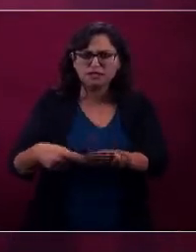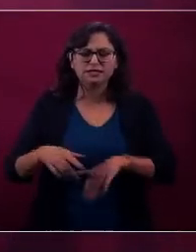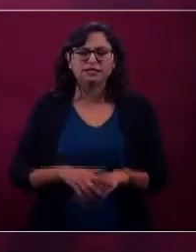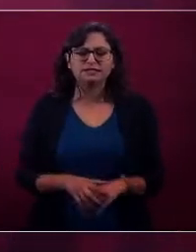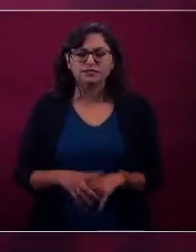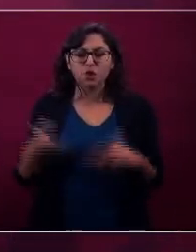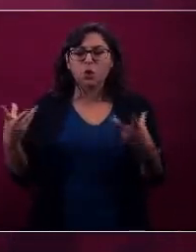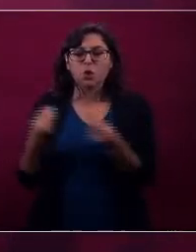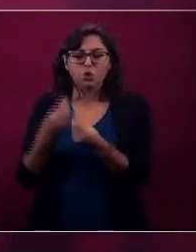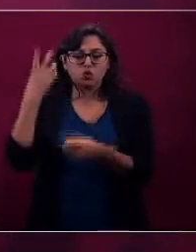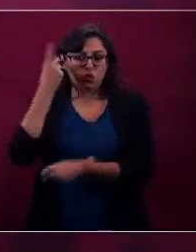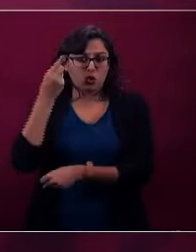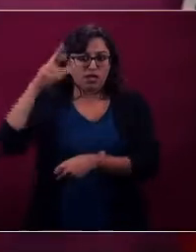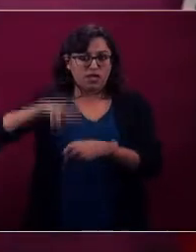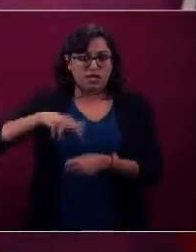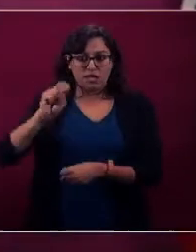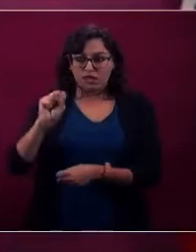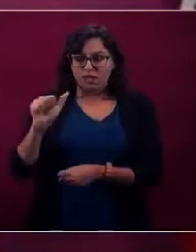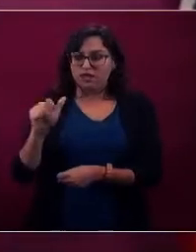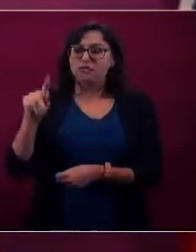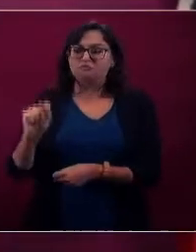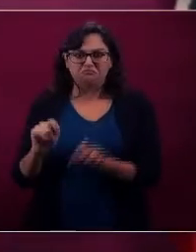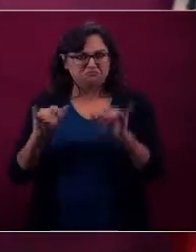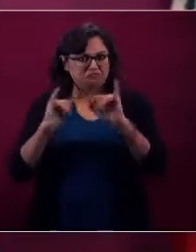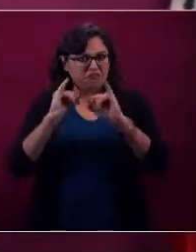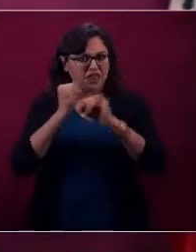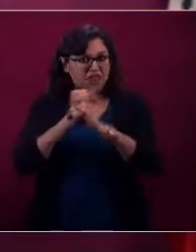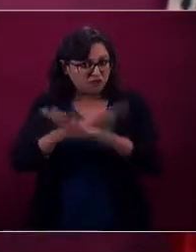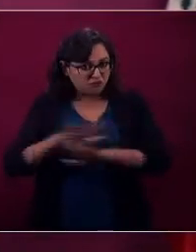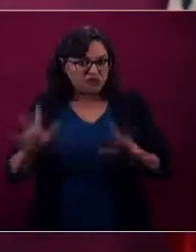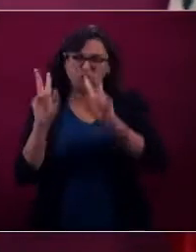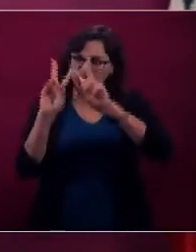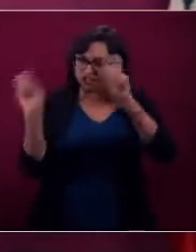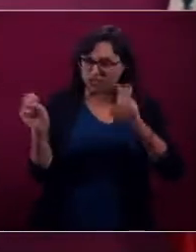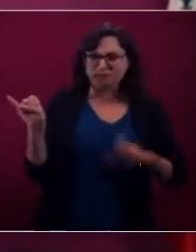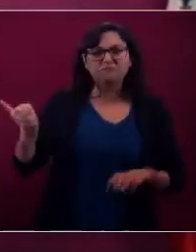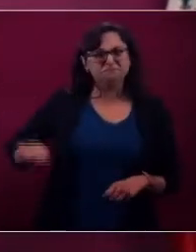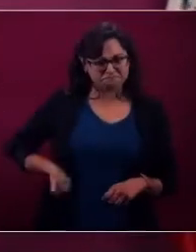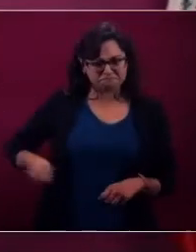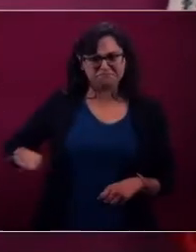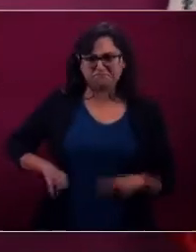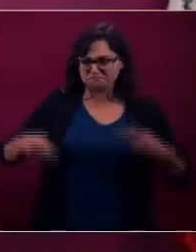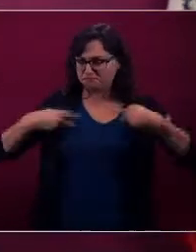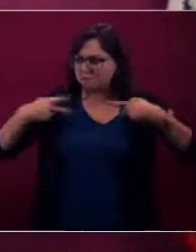con la directora del SAT. Eso es interesante, que la gente lo sepa.